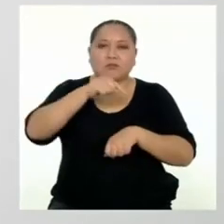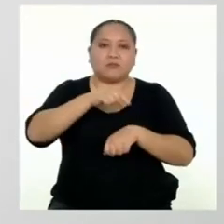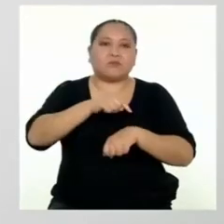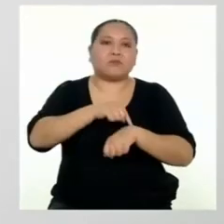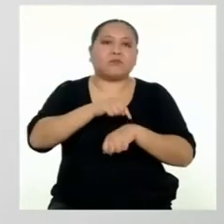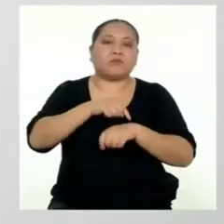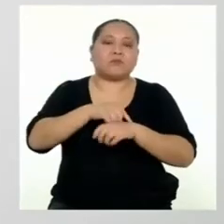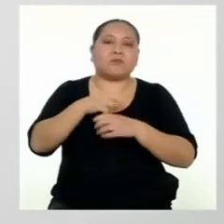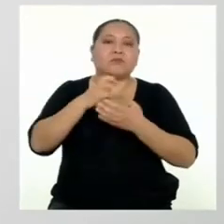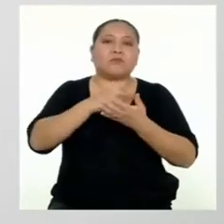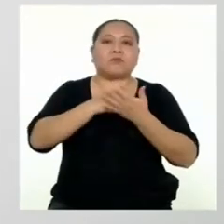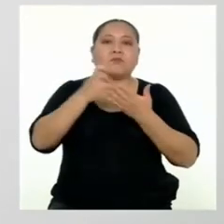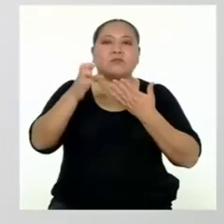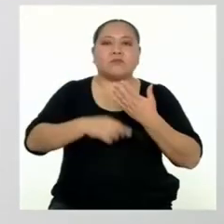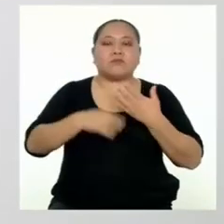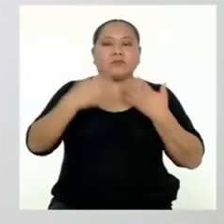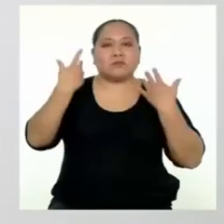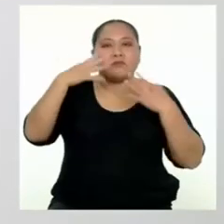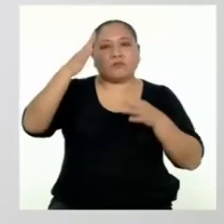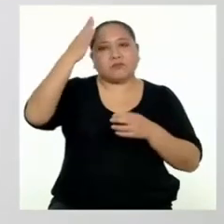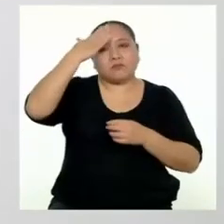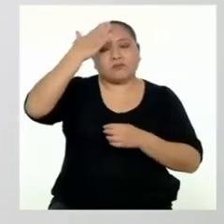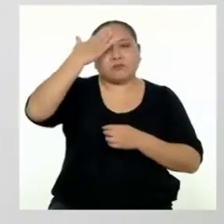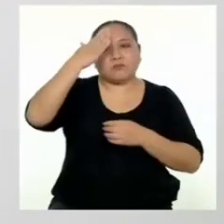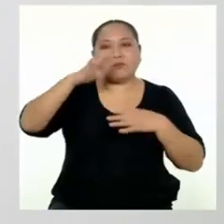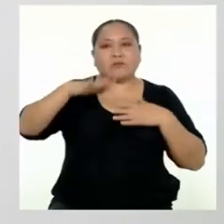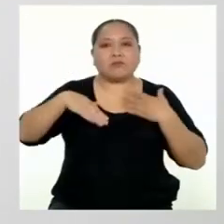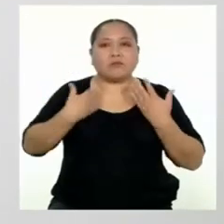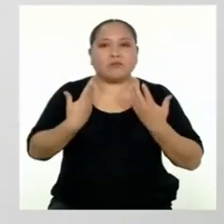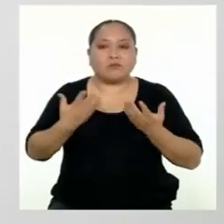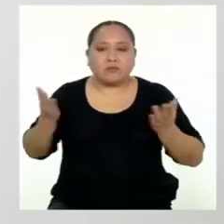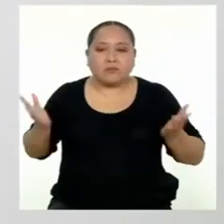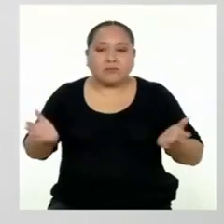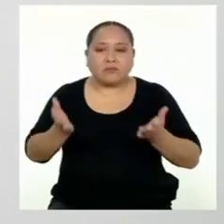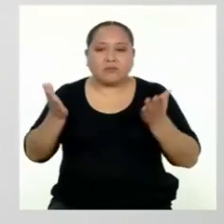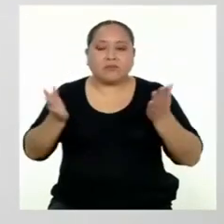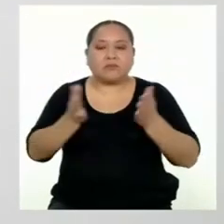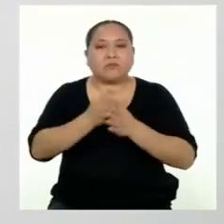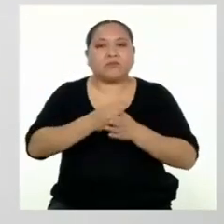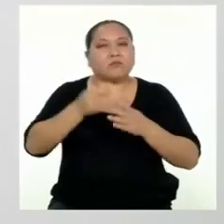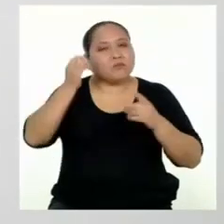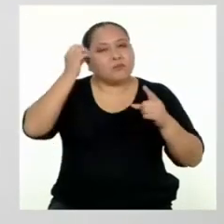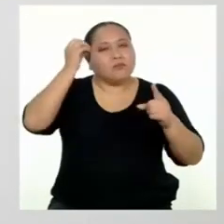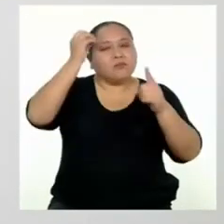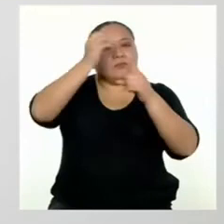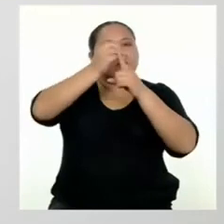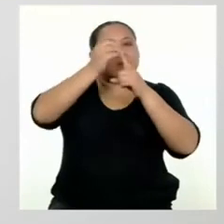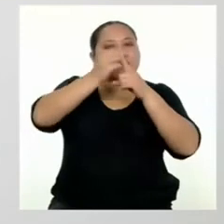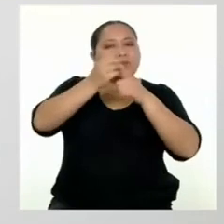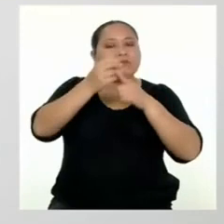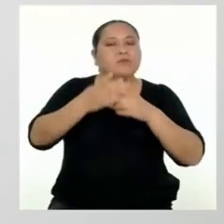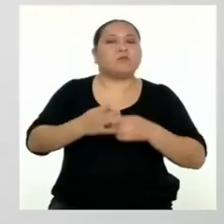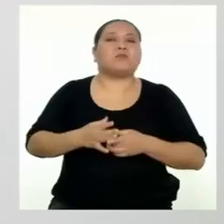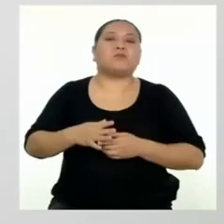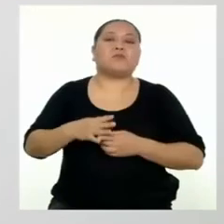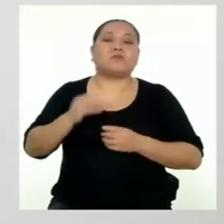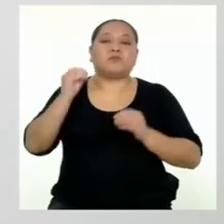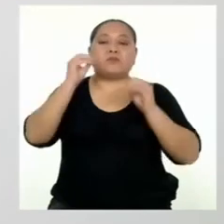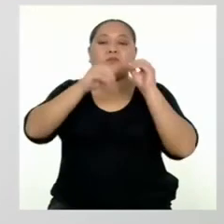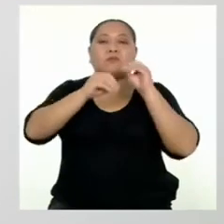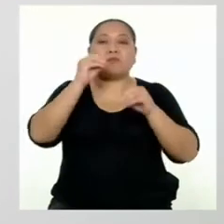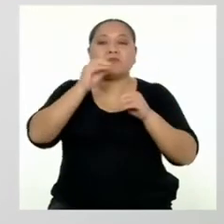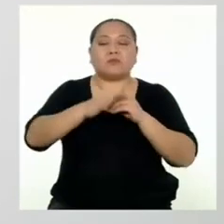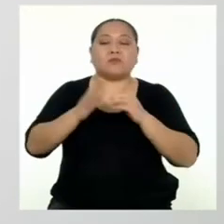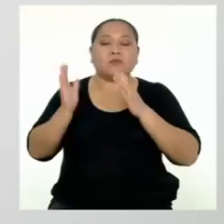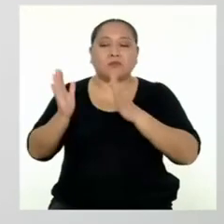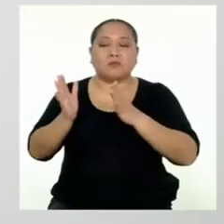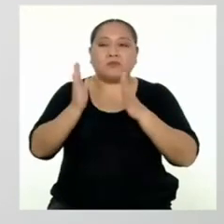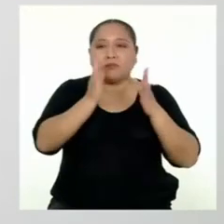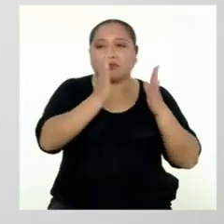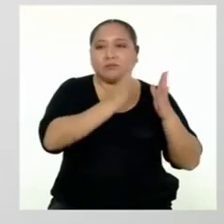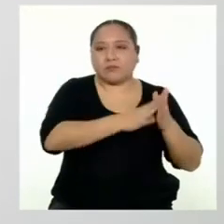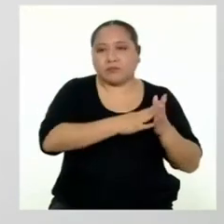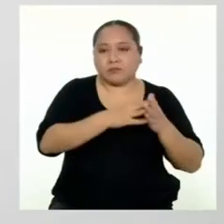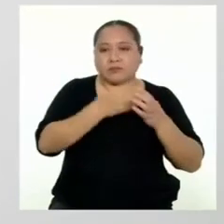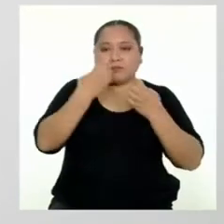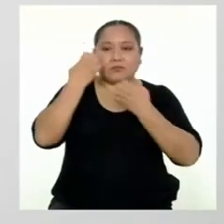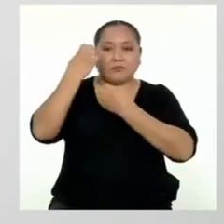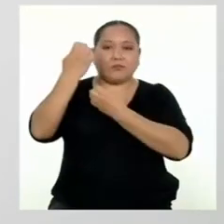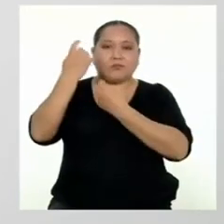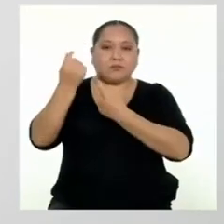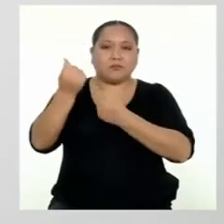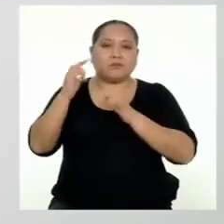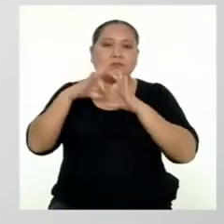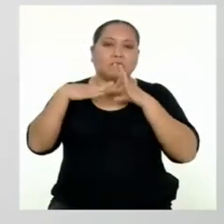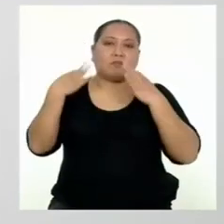programas. Ya sabes, podemos motivarlos a fijar sus metas y objetivos y a organizar la